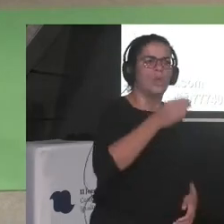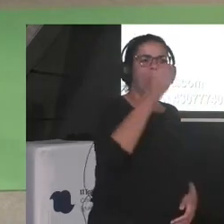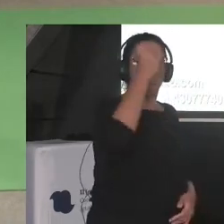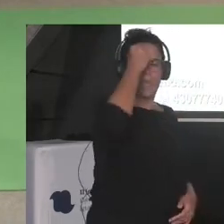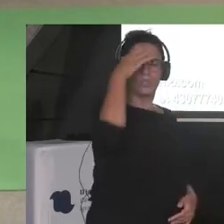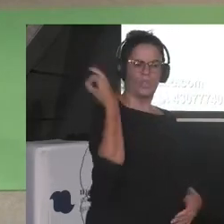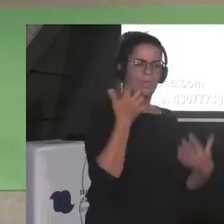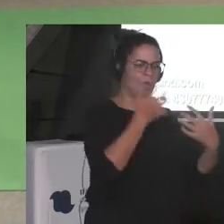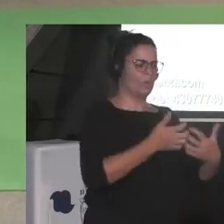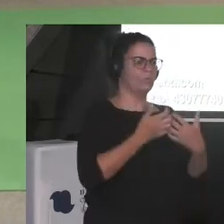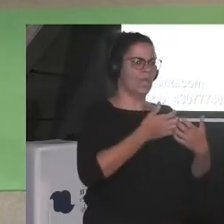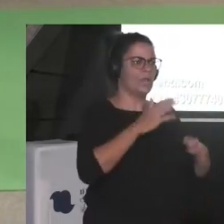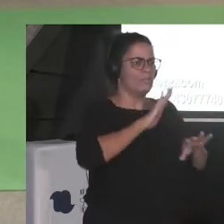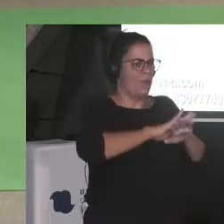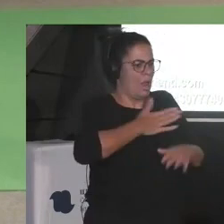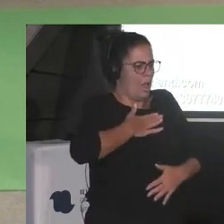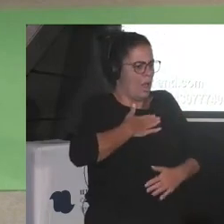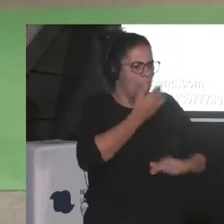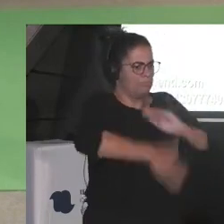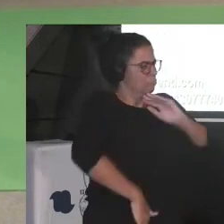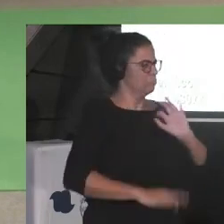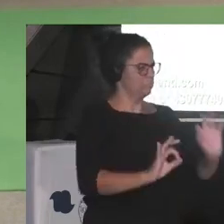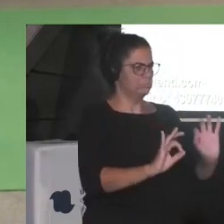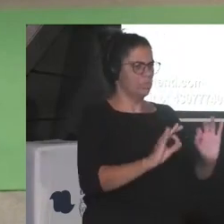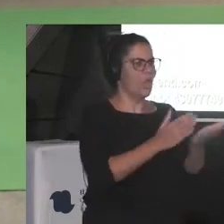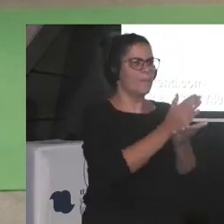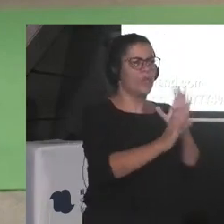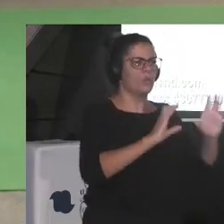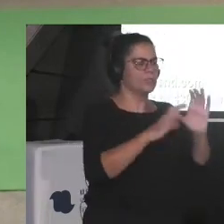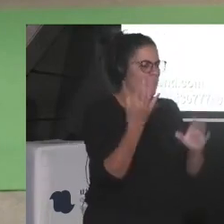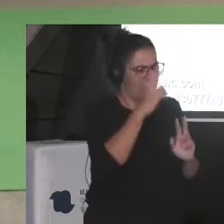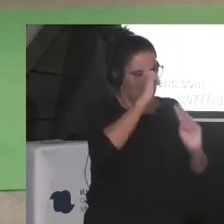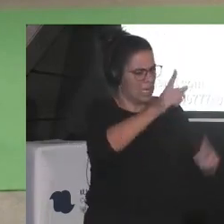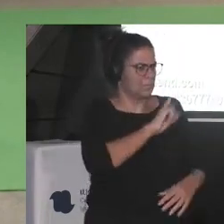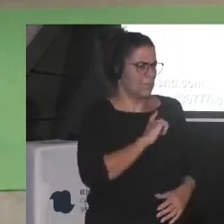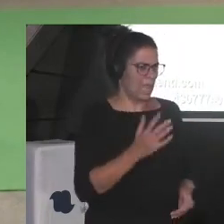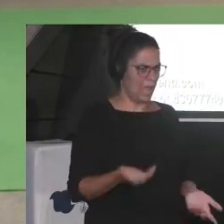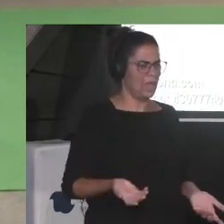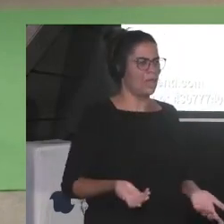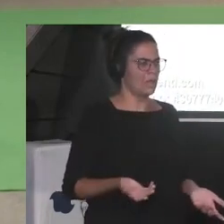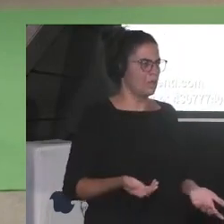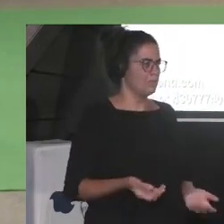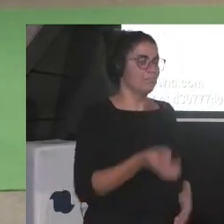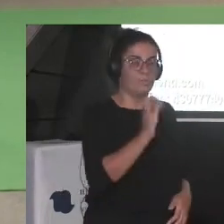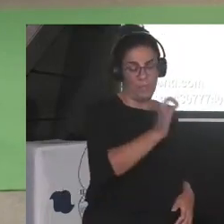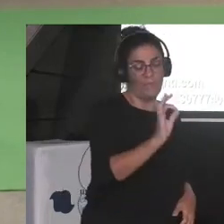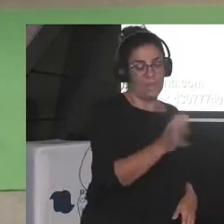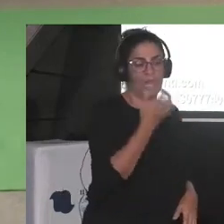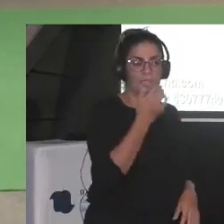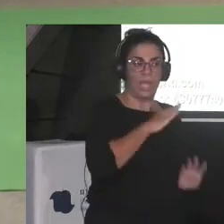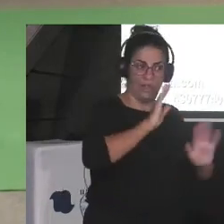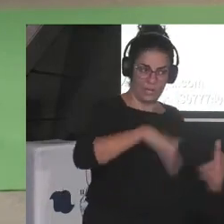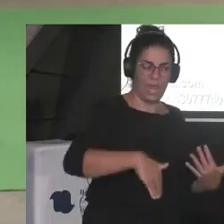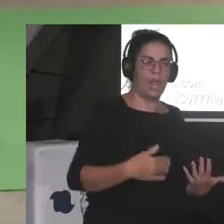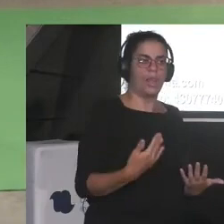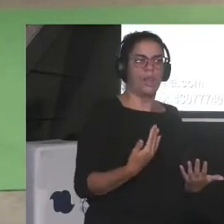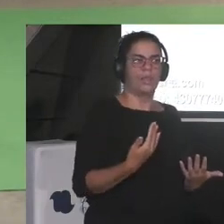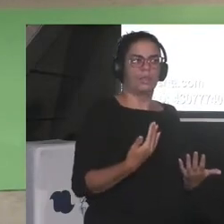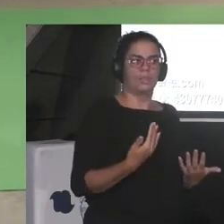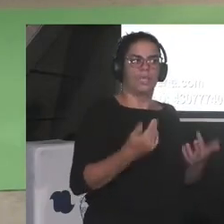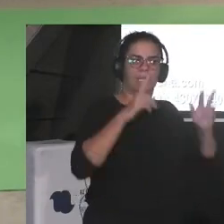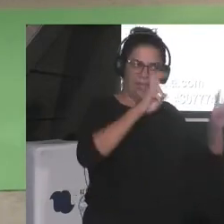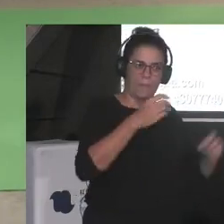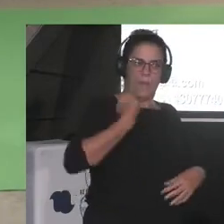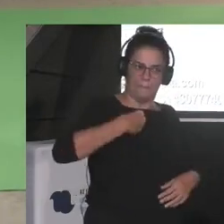porque respeten esa trinchera en los medios de comunicación es verdad que cuando empiezas a darle y darle que finalmente es especializarse